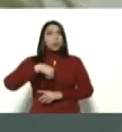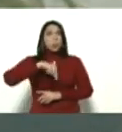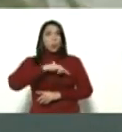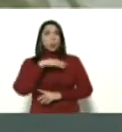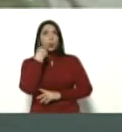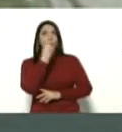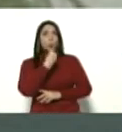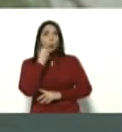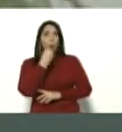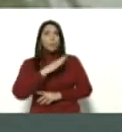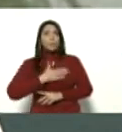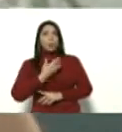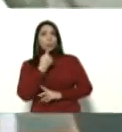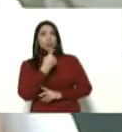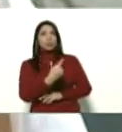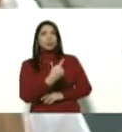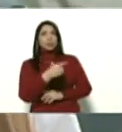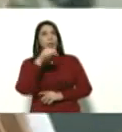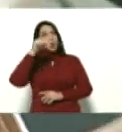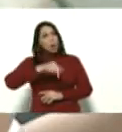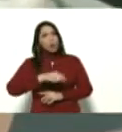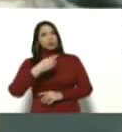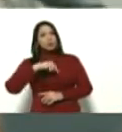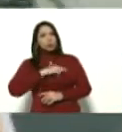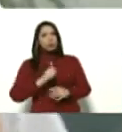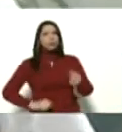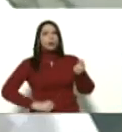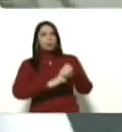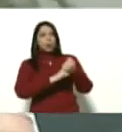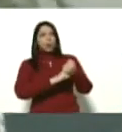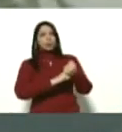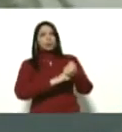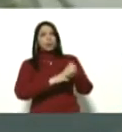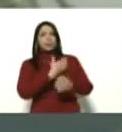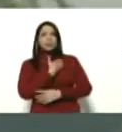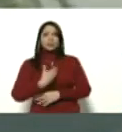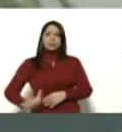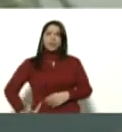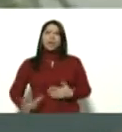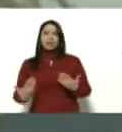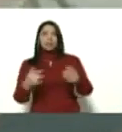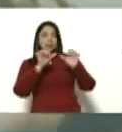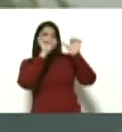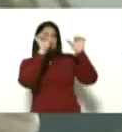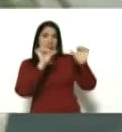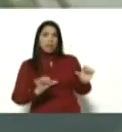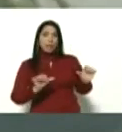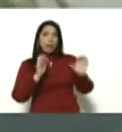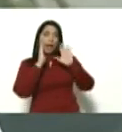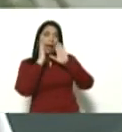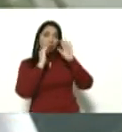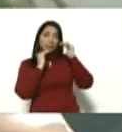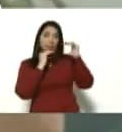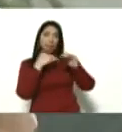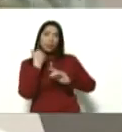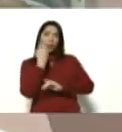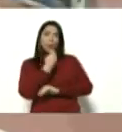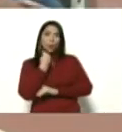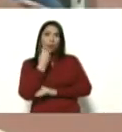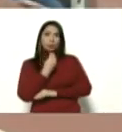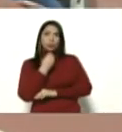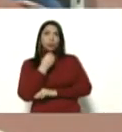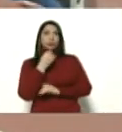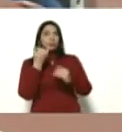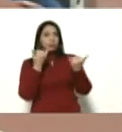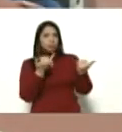juventud podemos decir que ahí contamos con el presidente contamos con un sistema que atiende a la juventud y que en